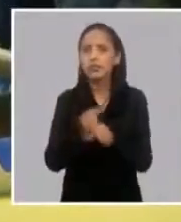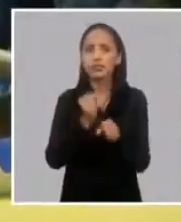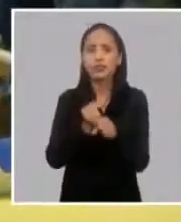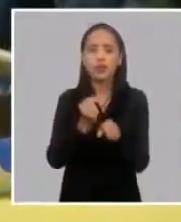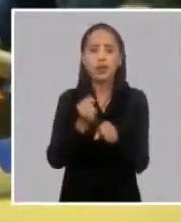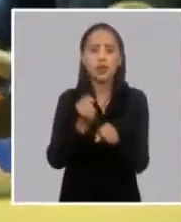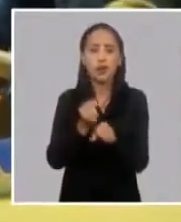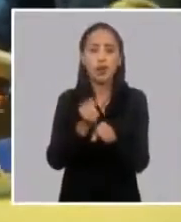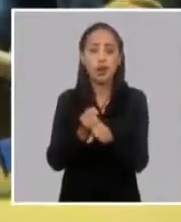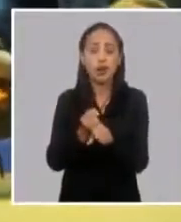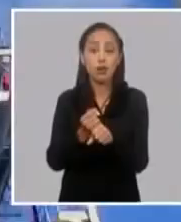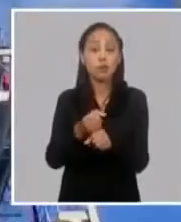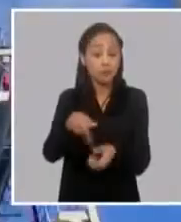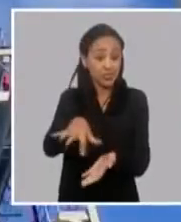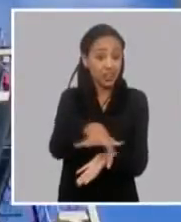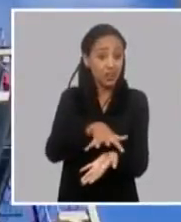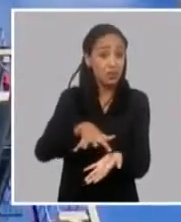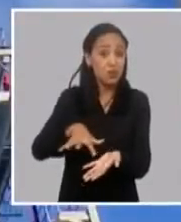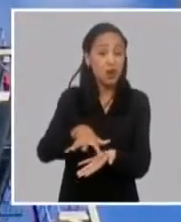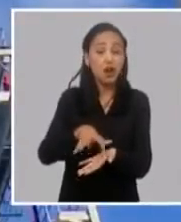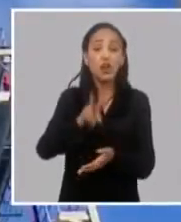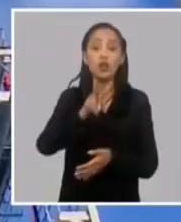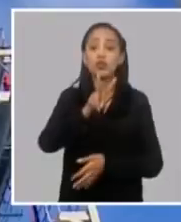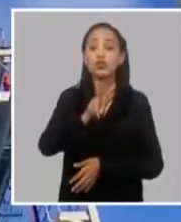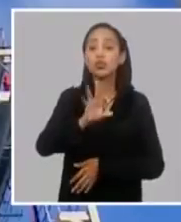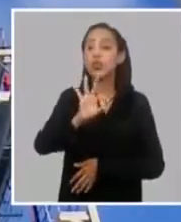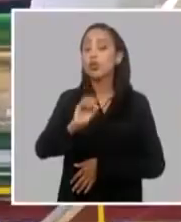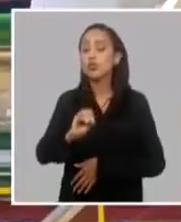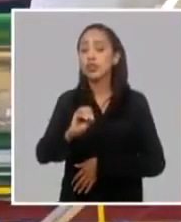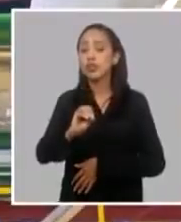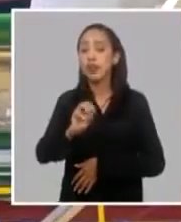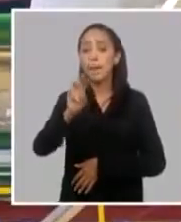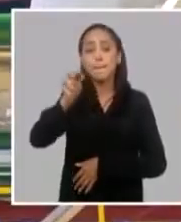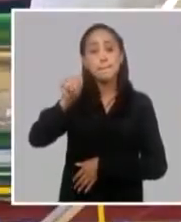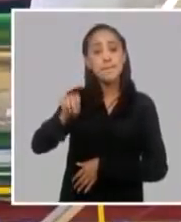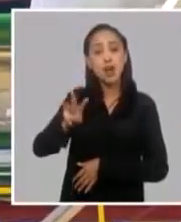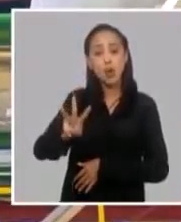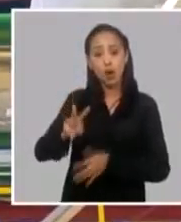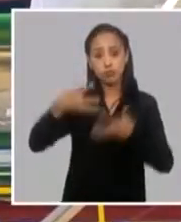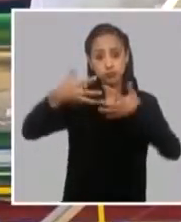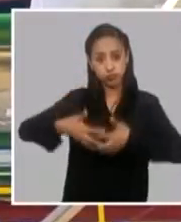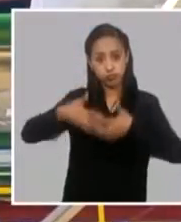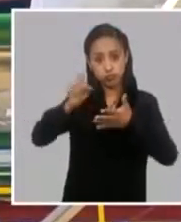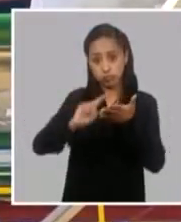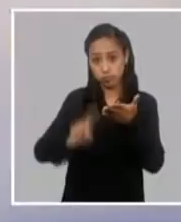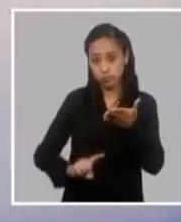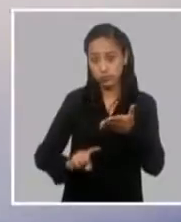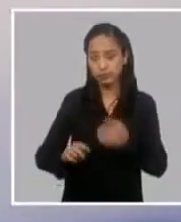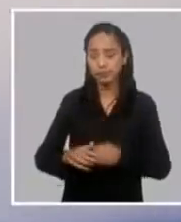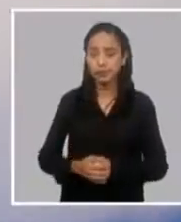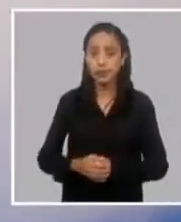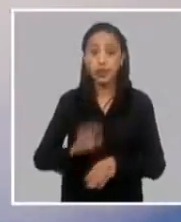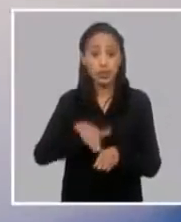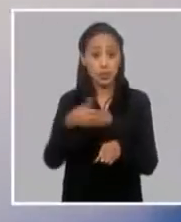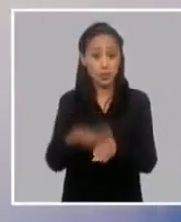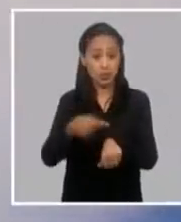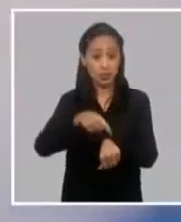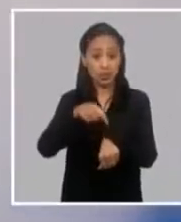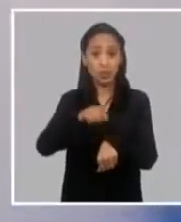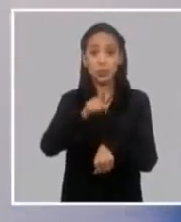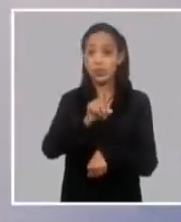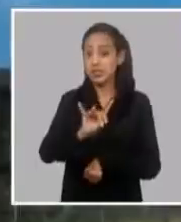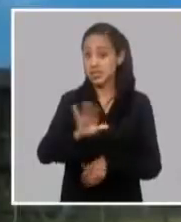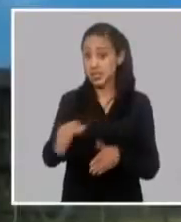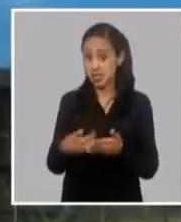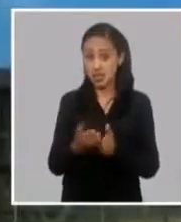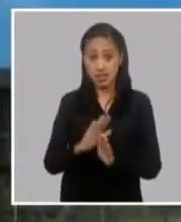La Antonio Vitera genera 280 MW. Y tras 17 días, bueno, ya como informé